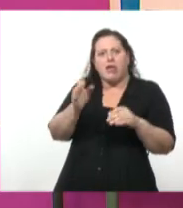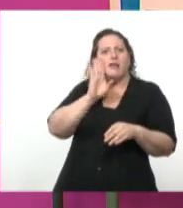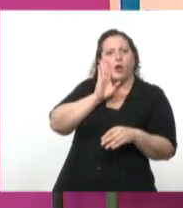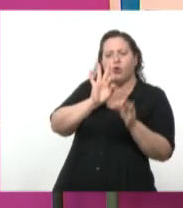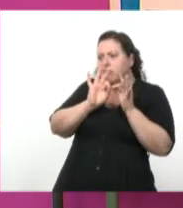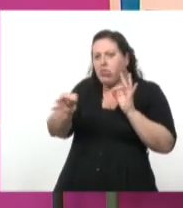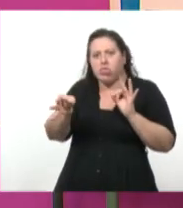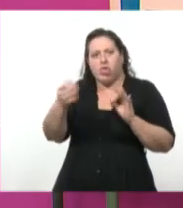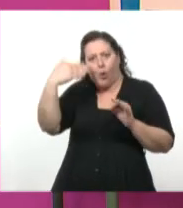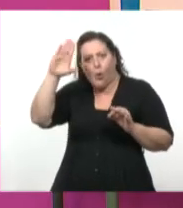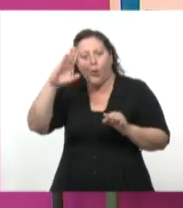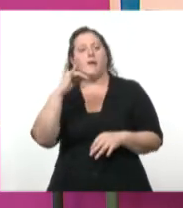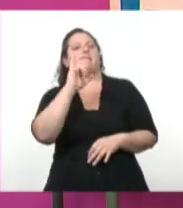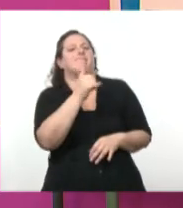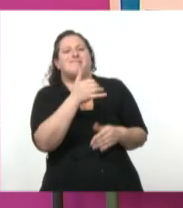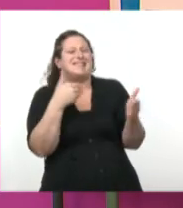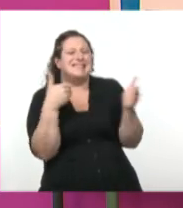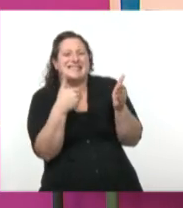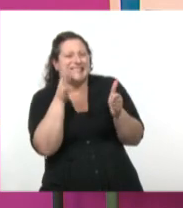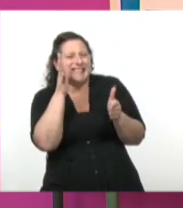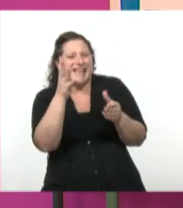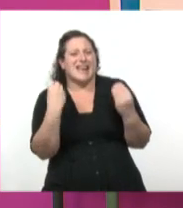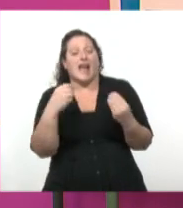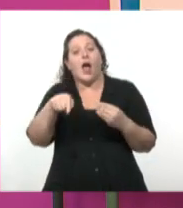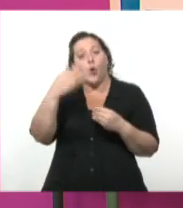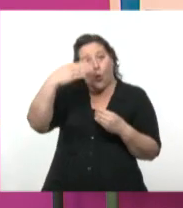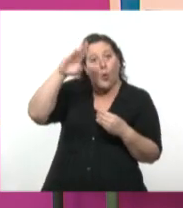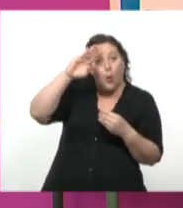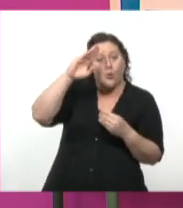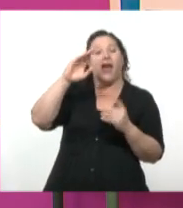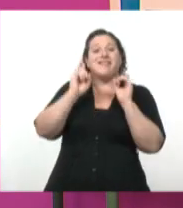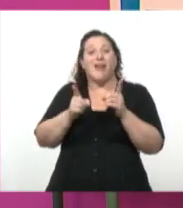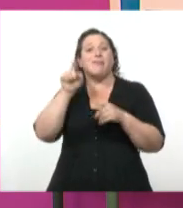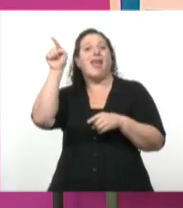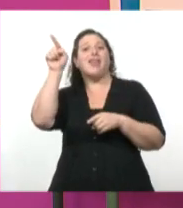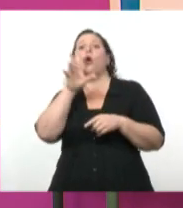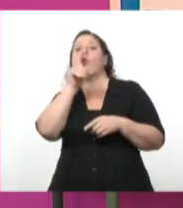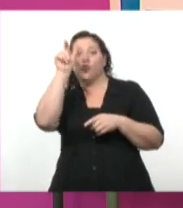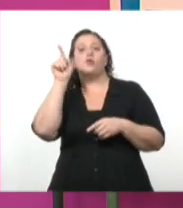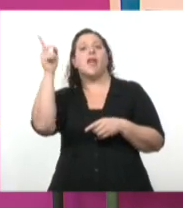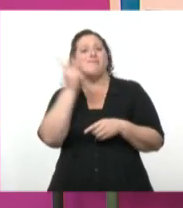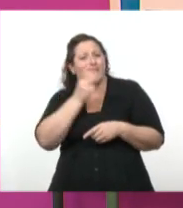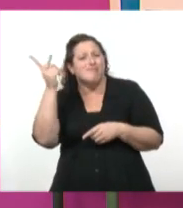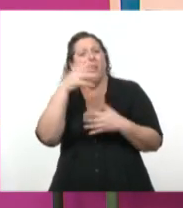con la Revolución Rusa, como vimos en la clase pasada, son revoluciones que van a implicar un